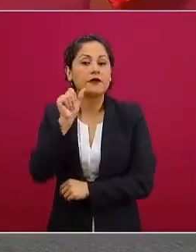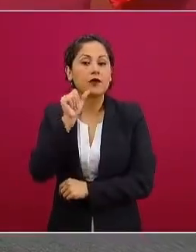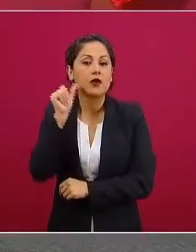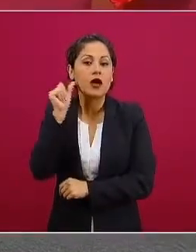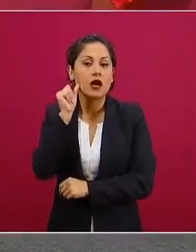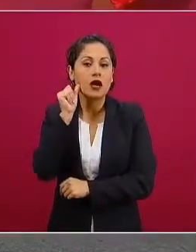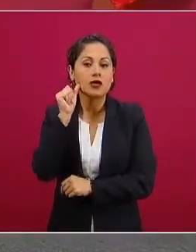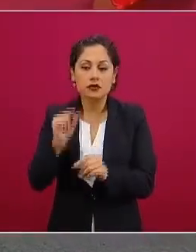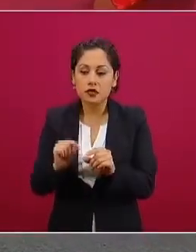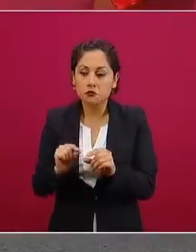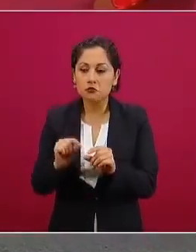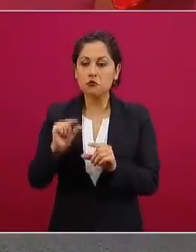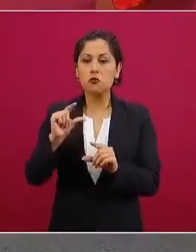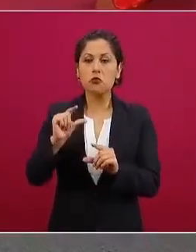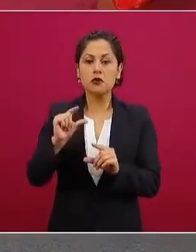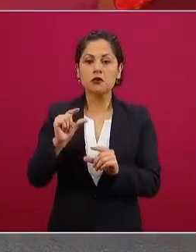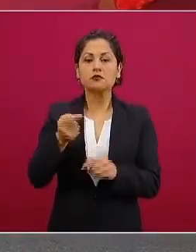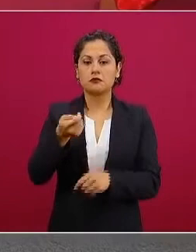poco, pero ya